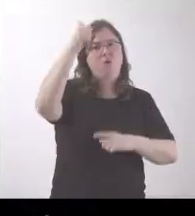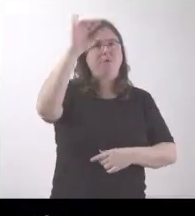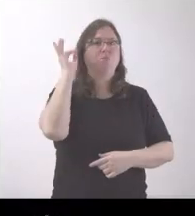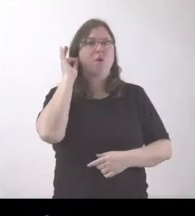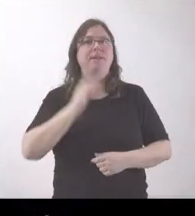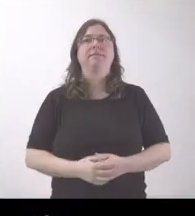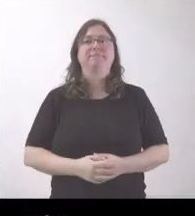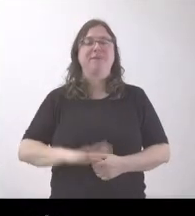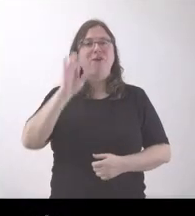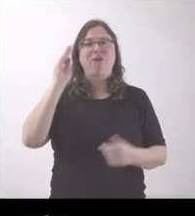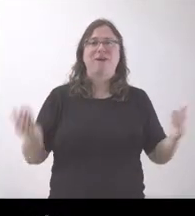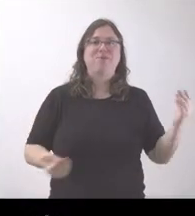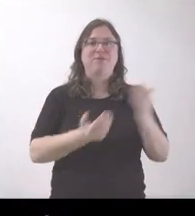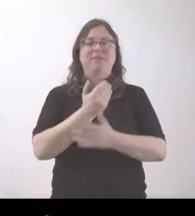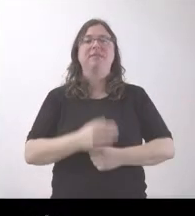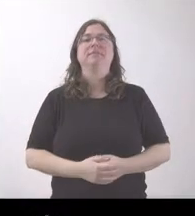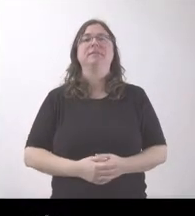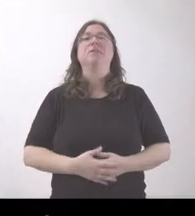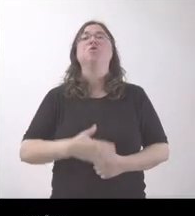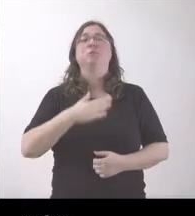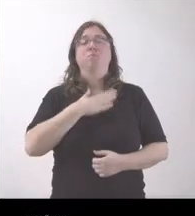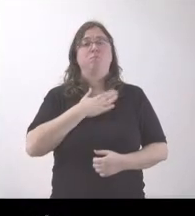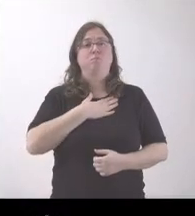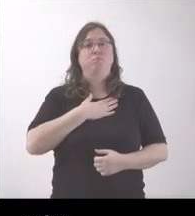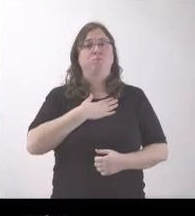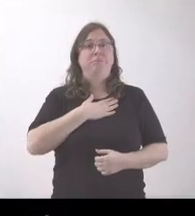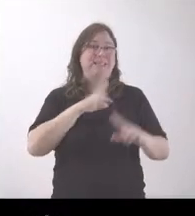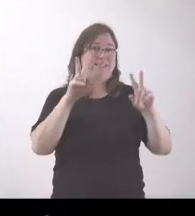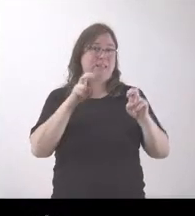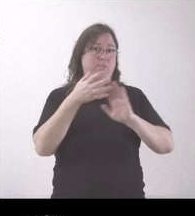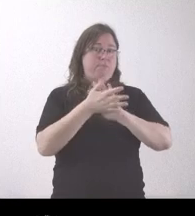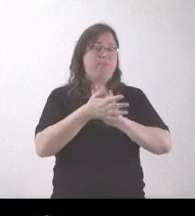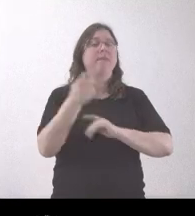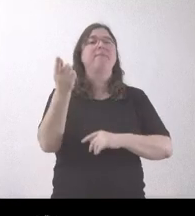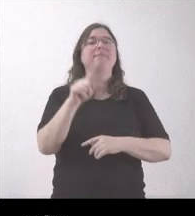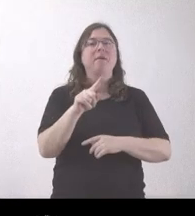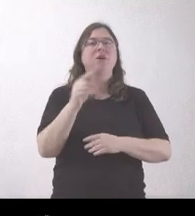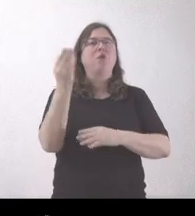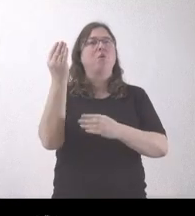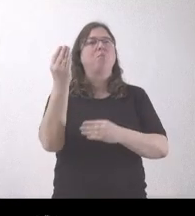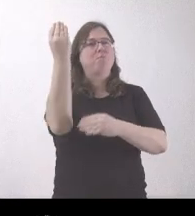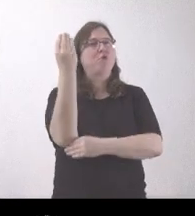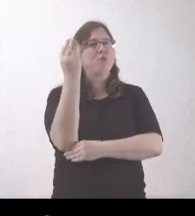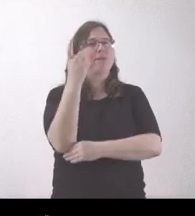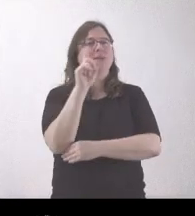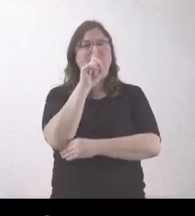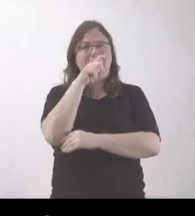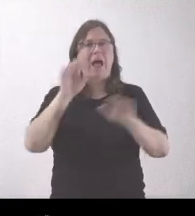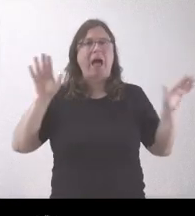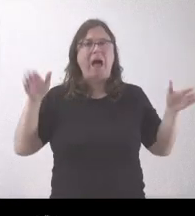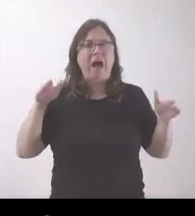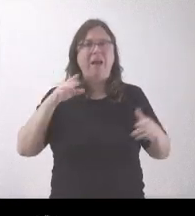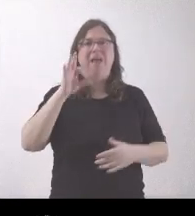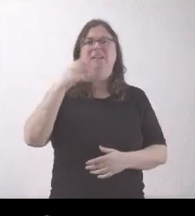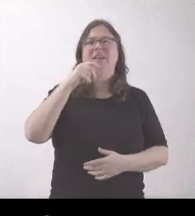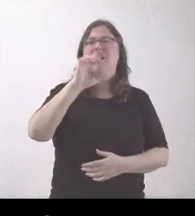Hola, buenos días, portavoz. No sé si le ha comentado, a raíz de este tema, también había otro monumento en Burgos, el Águila de Sagardía. No sé si le han